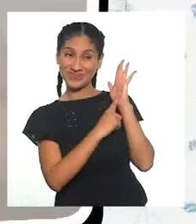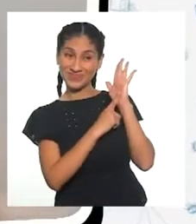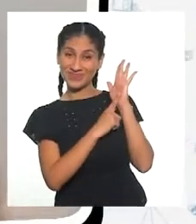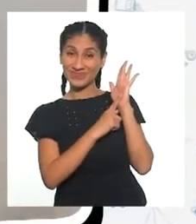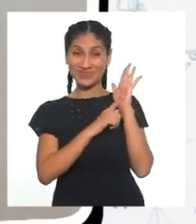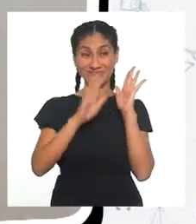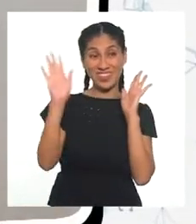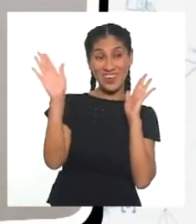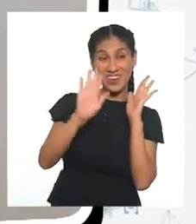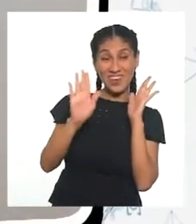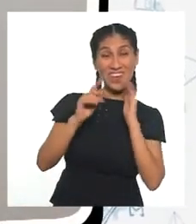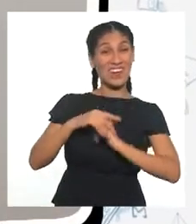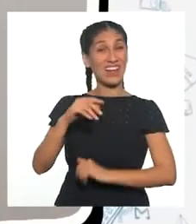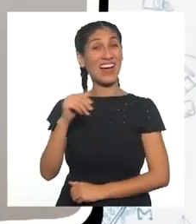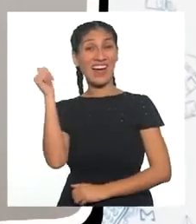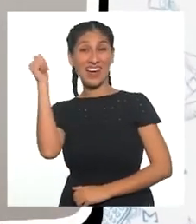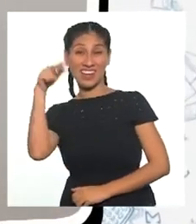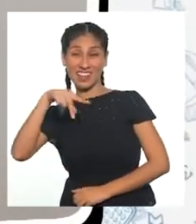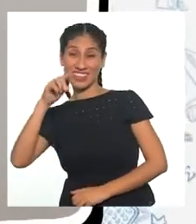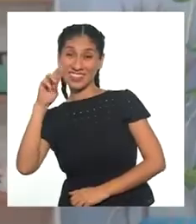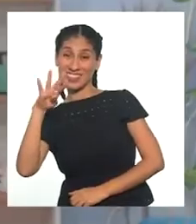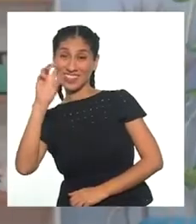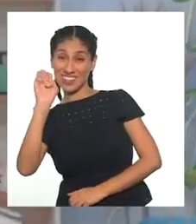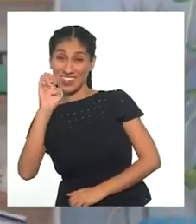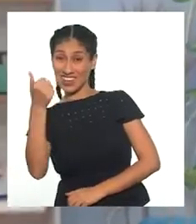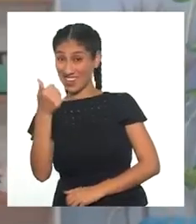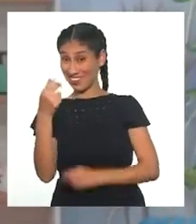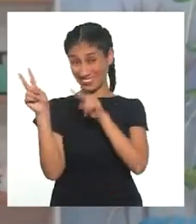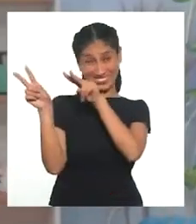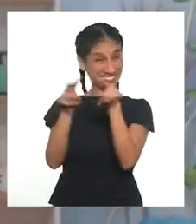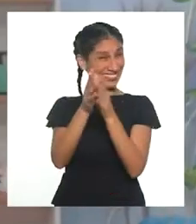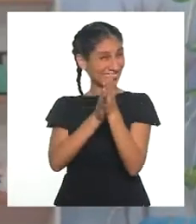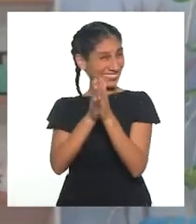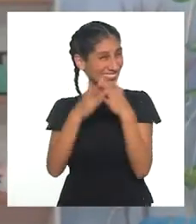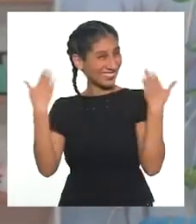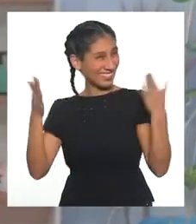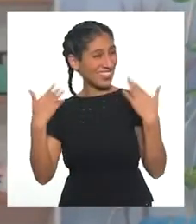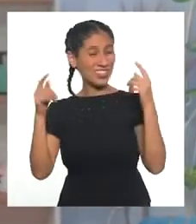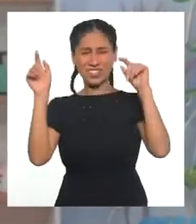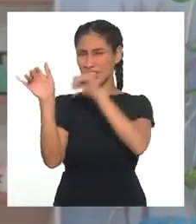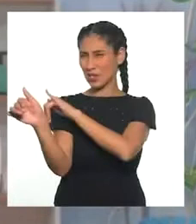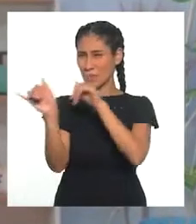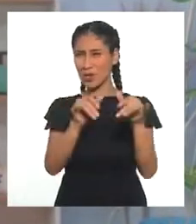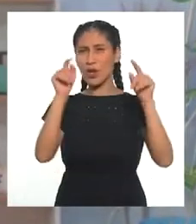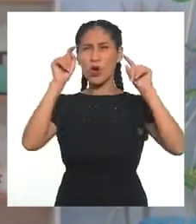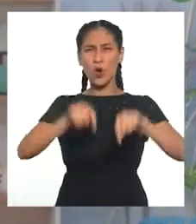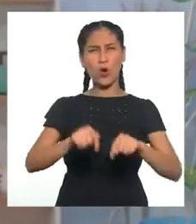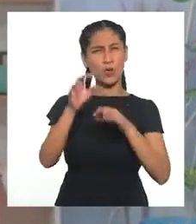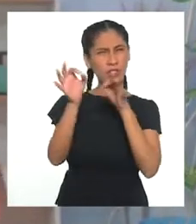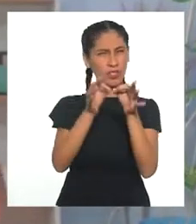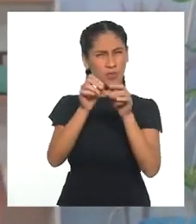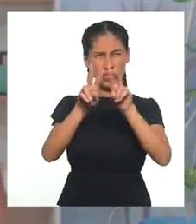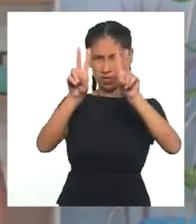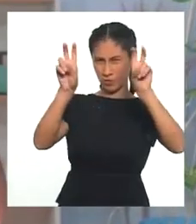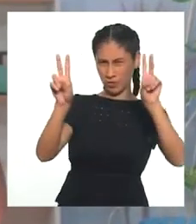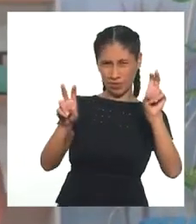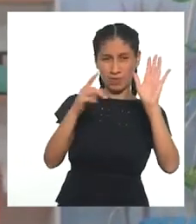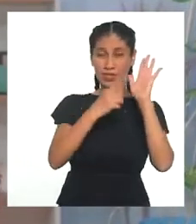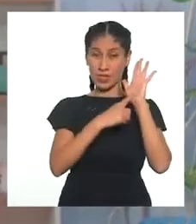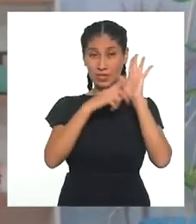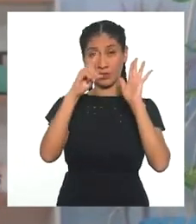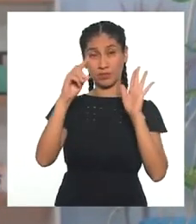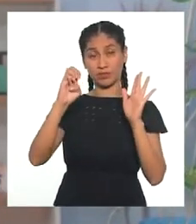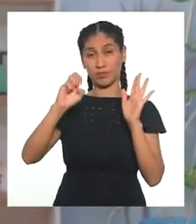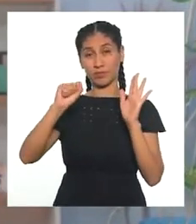Hola, Andrea. Un gusto verte por aquí. Igualmente. Hoy estamos hablando acerca del Design Thinking.